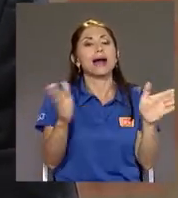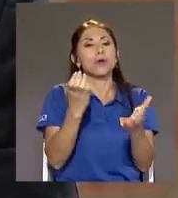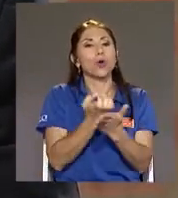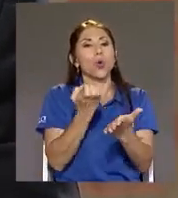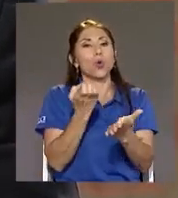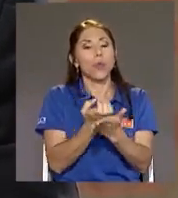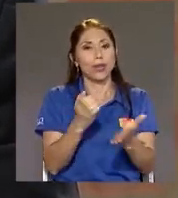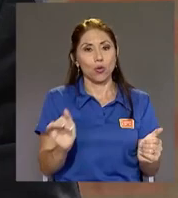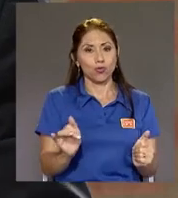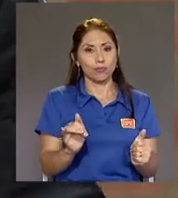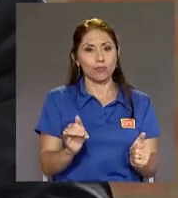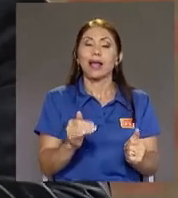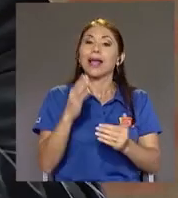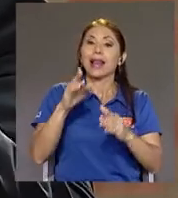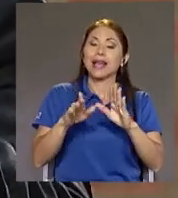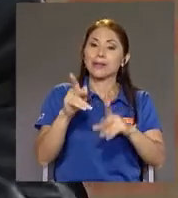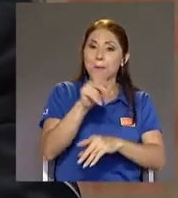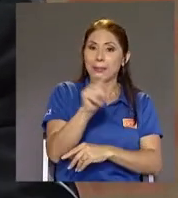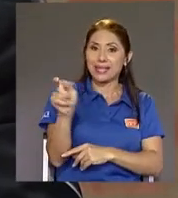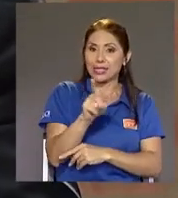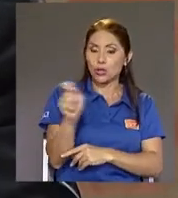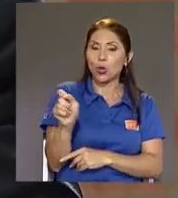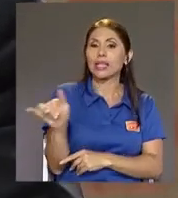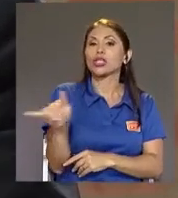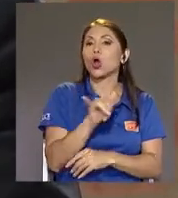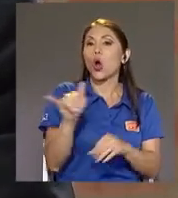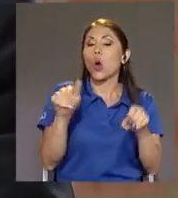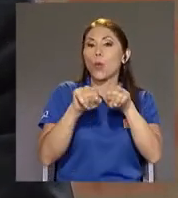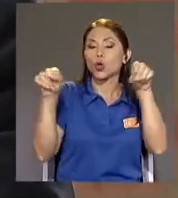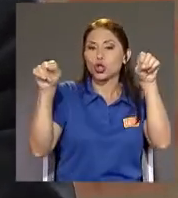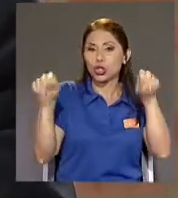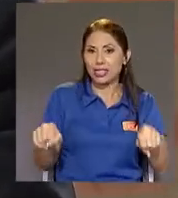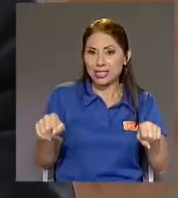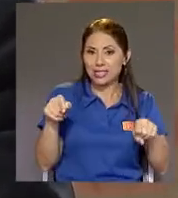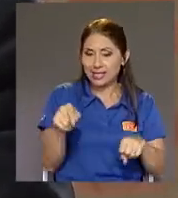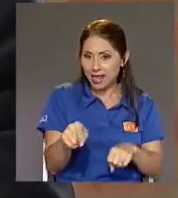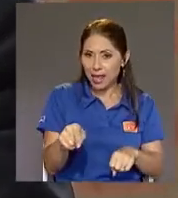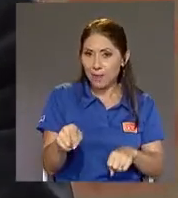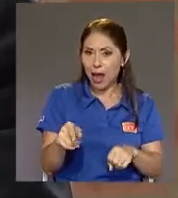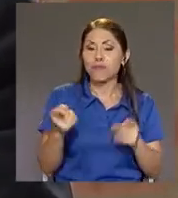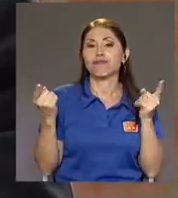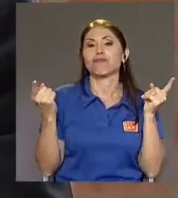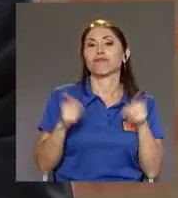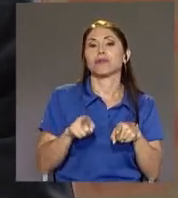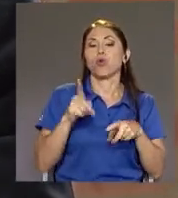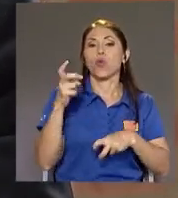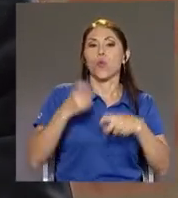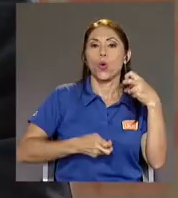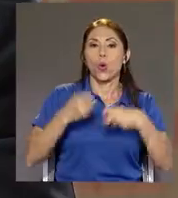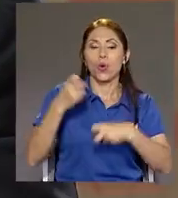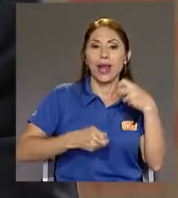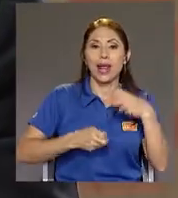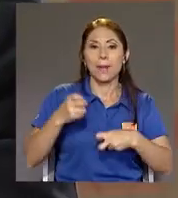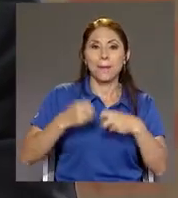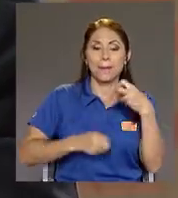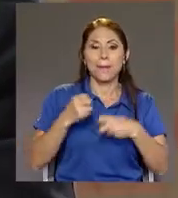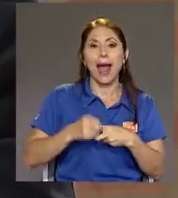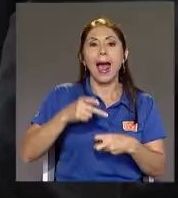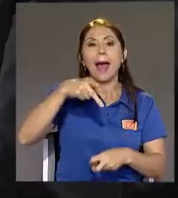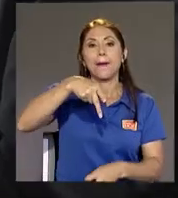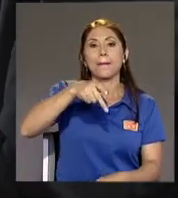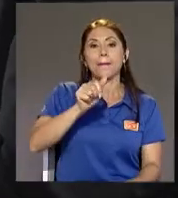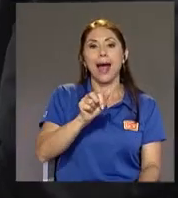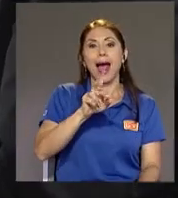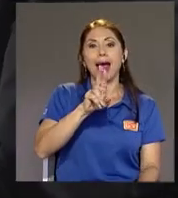apuntar usted Las pensiones como sistema Generan un problema parafiscal o cuasifiscal